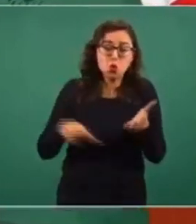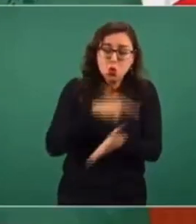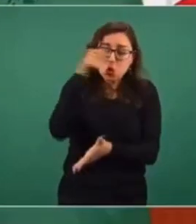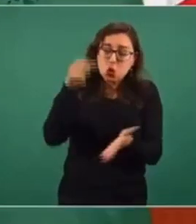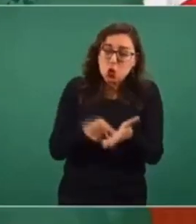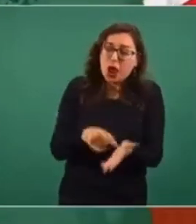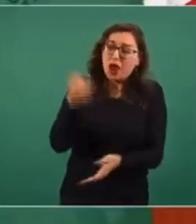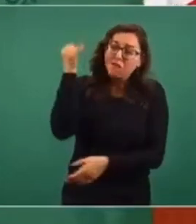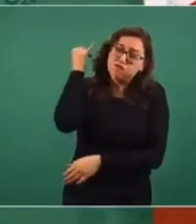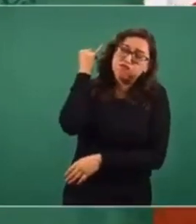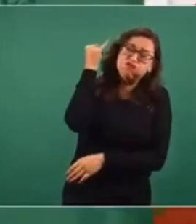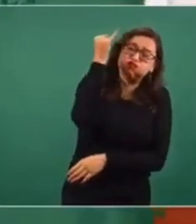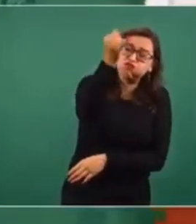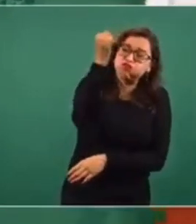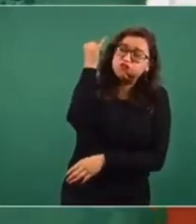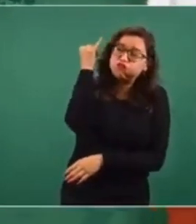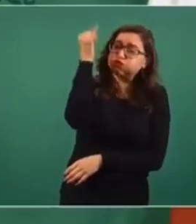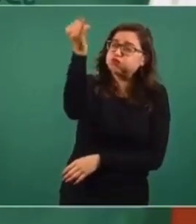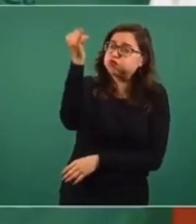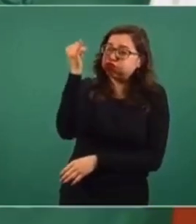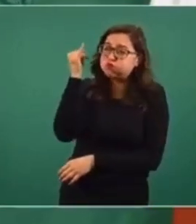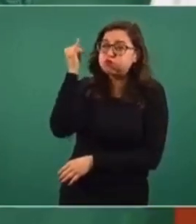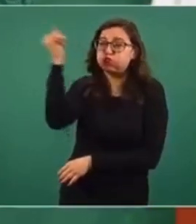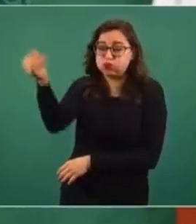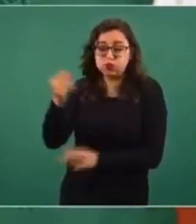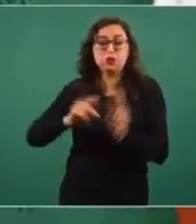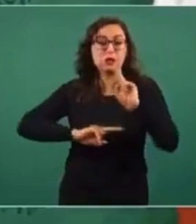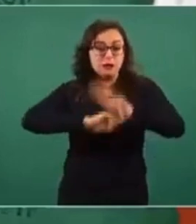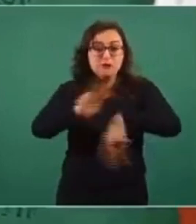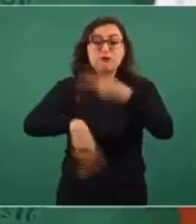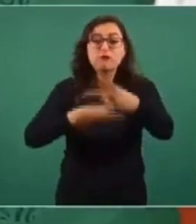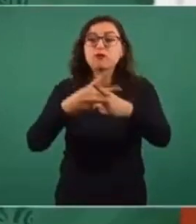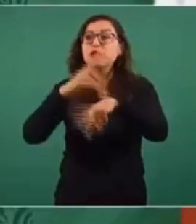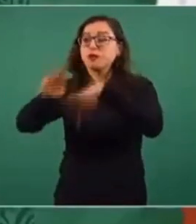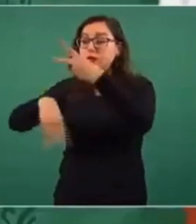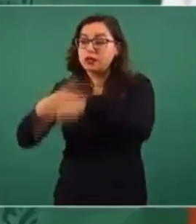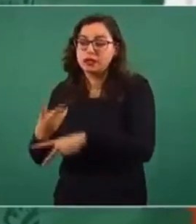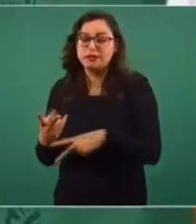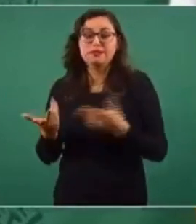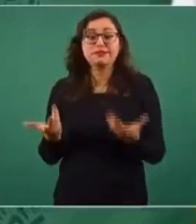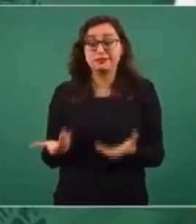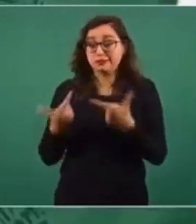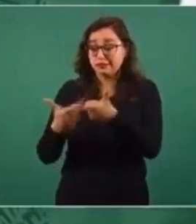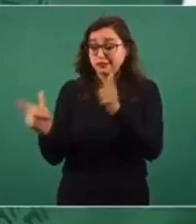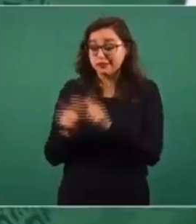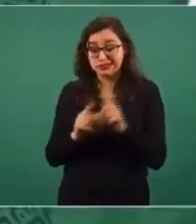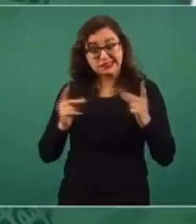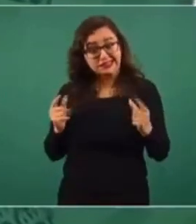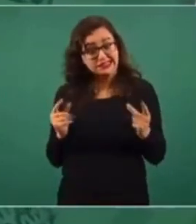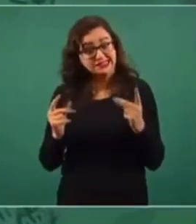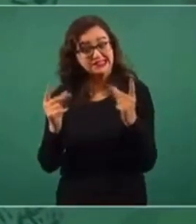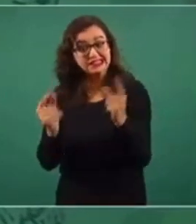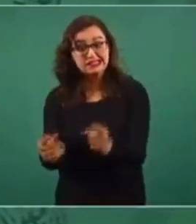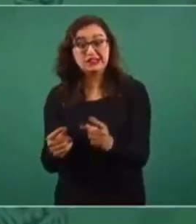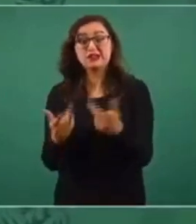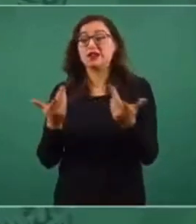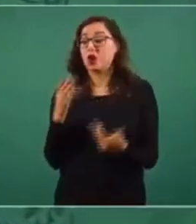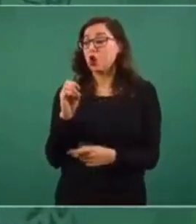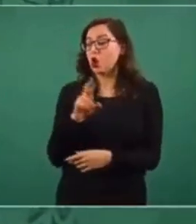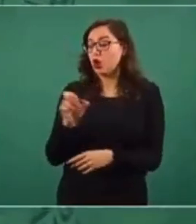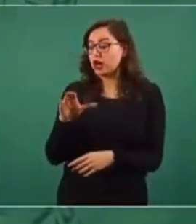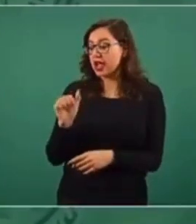más alejados para poder en estas Correcaminos, como se les ha llamado en estas brigadas de